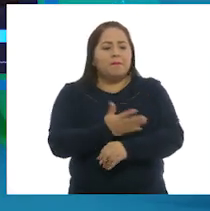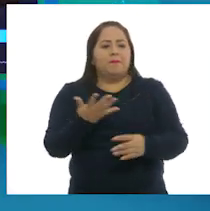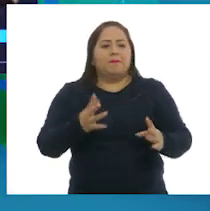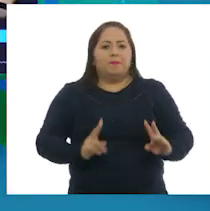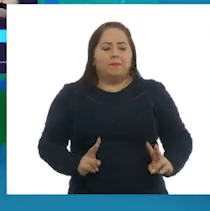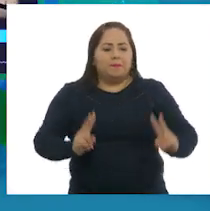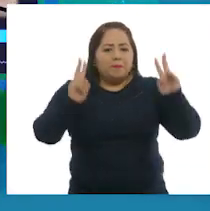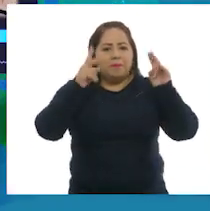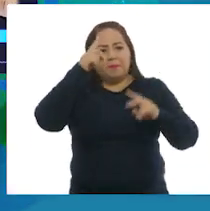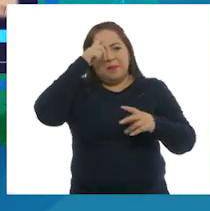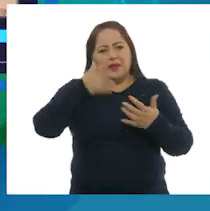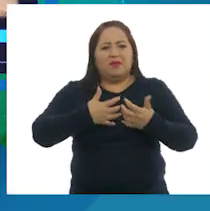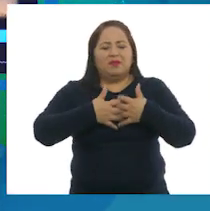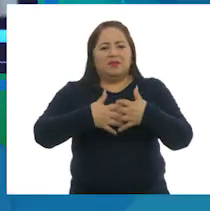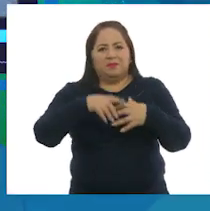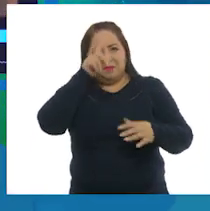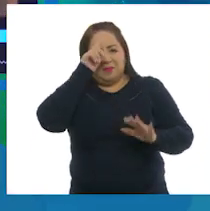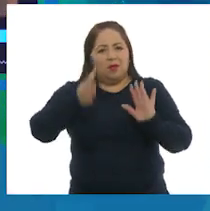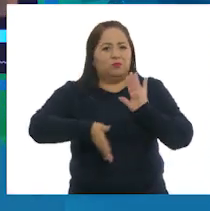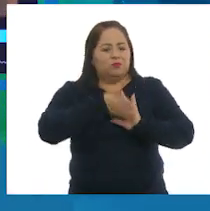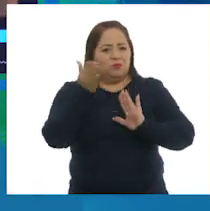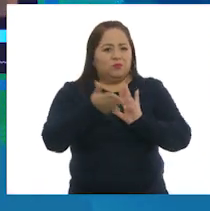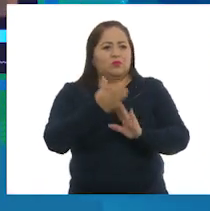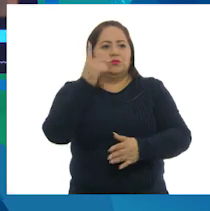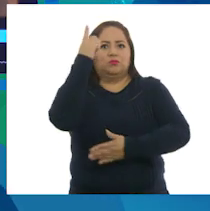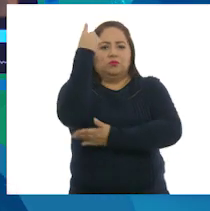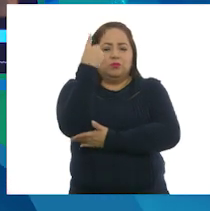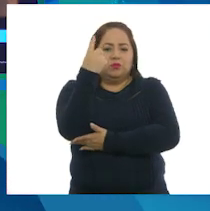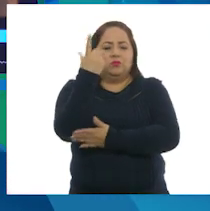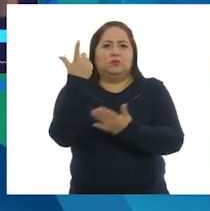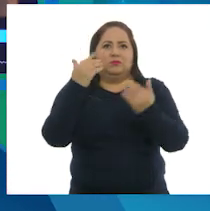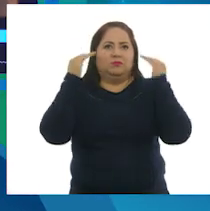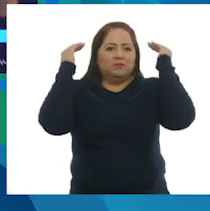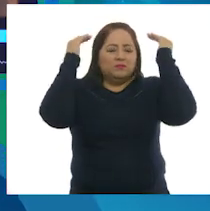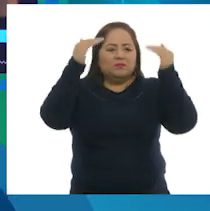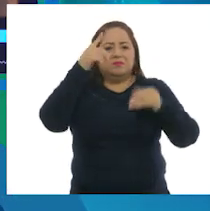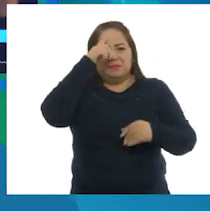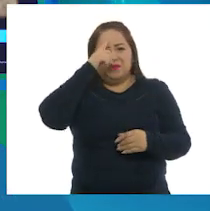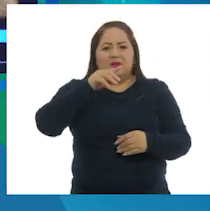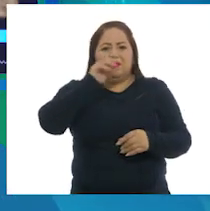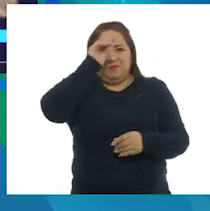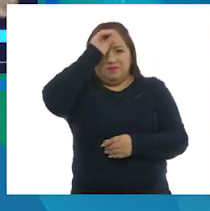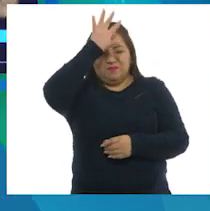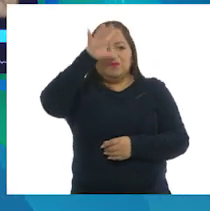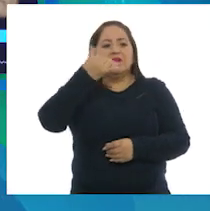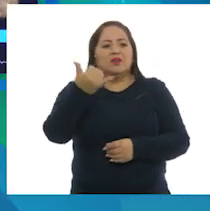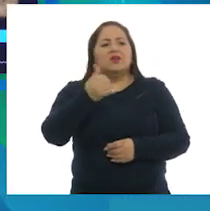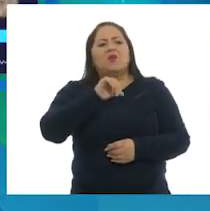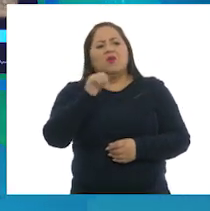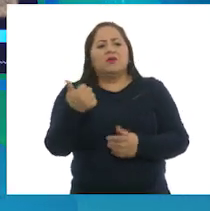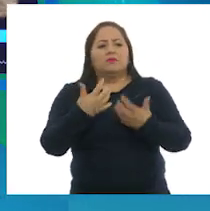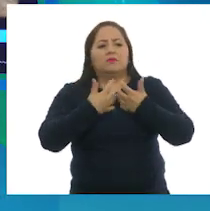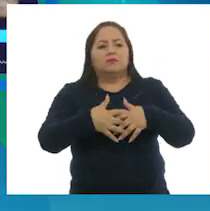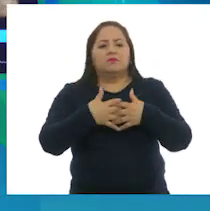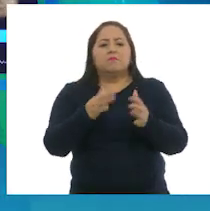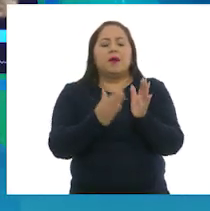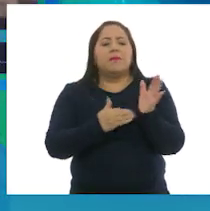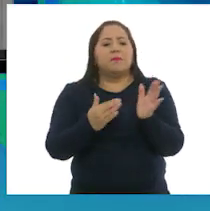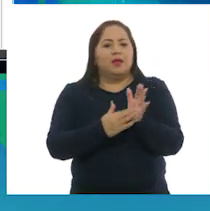y triplay para la industria de la construcción, postes, pilotes y murillos para la minería y celulosa para la industria del papel.